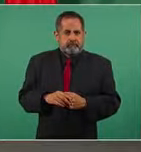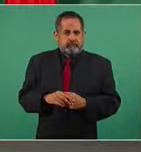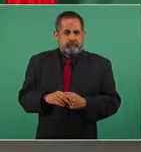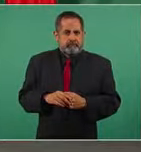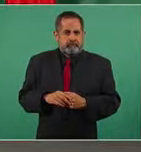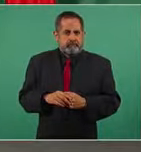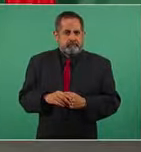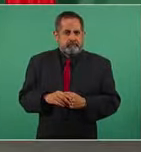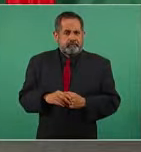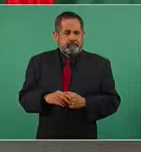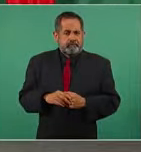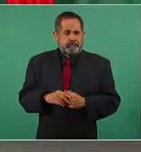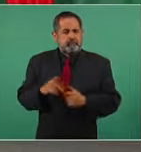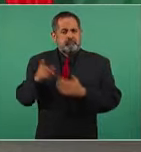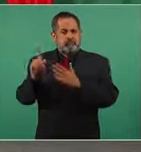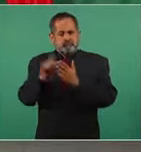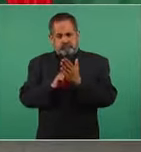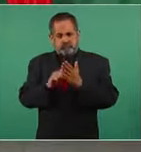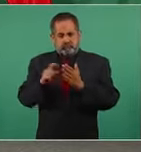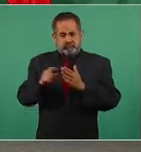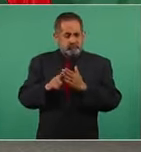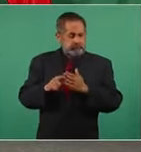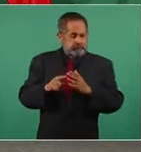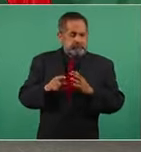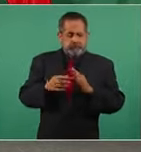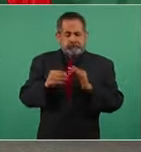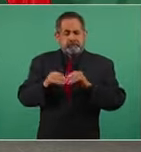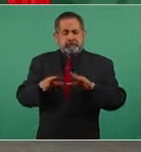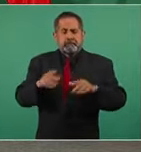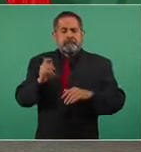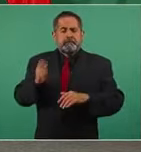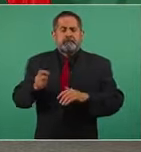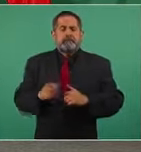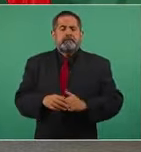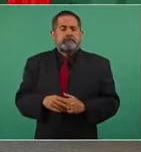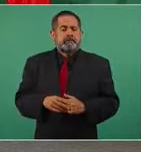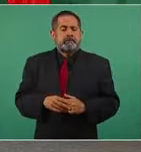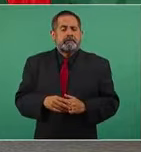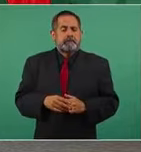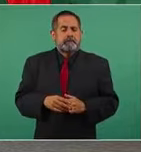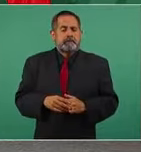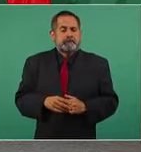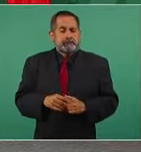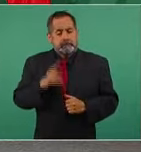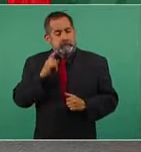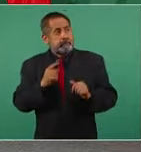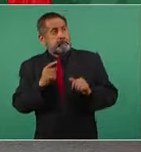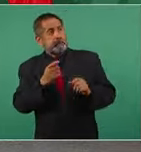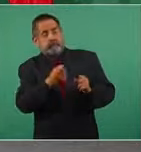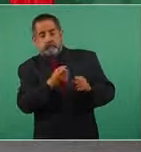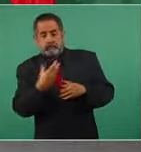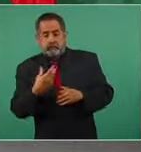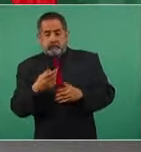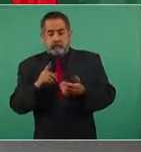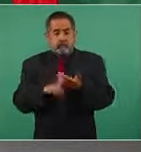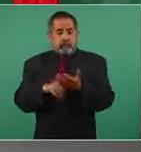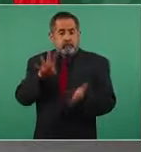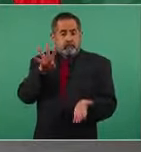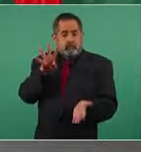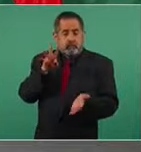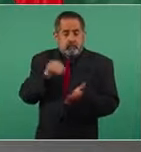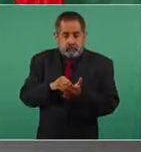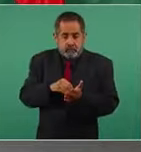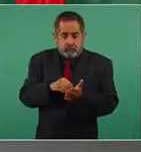que informan y se recibieron en abril más de cuatro mil